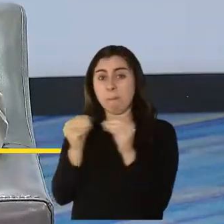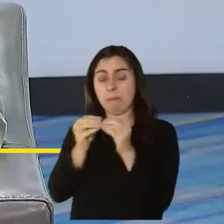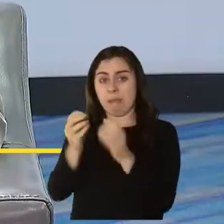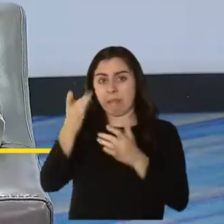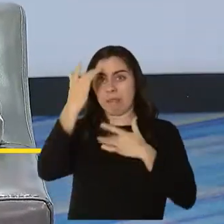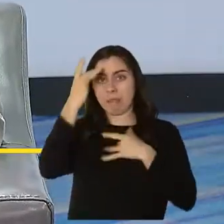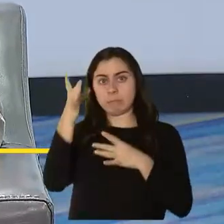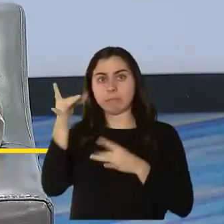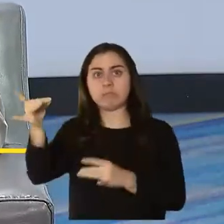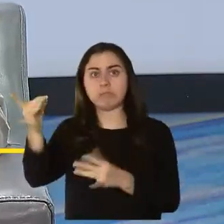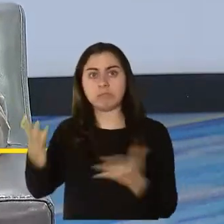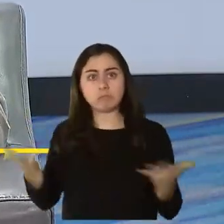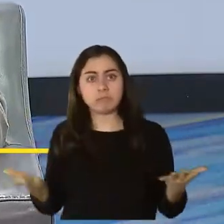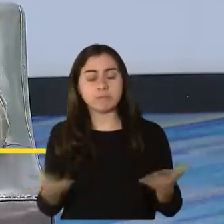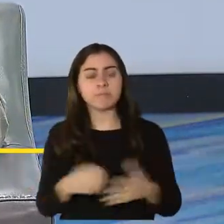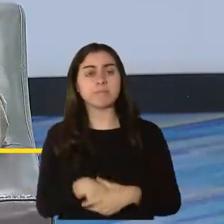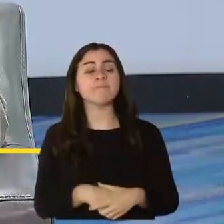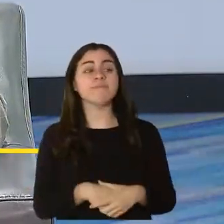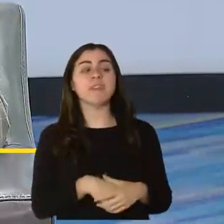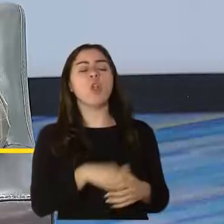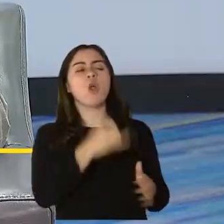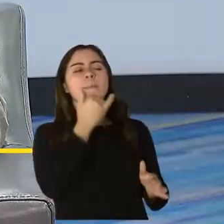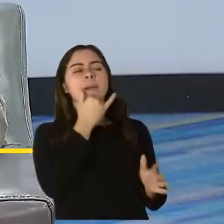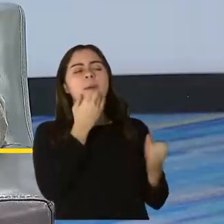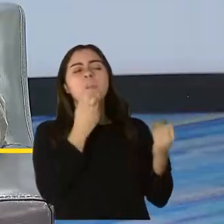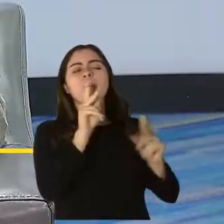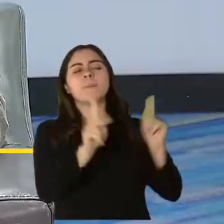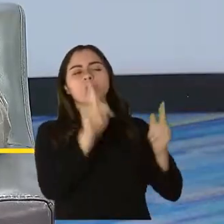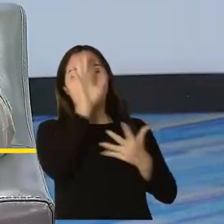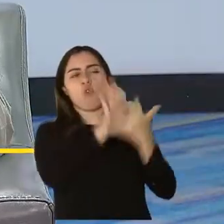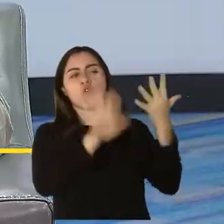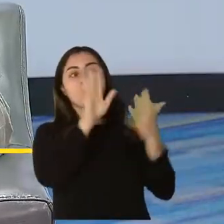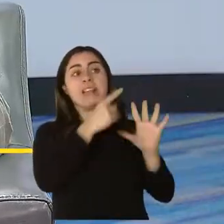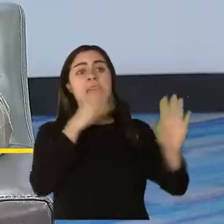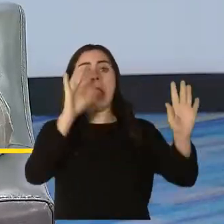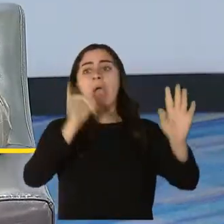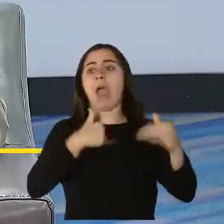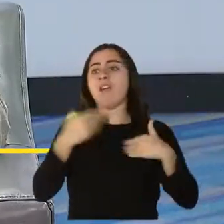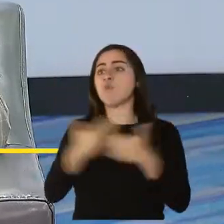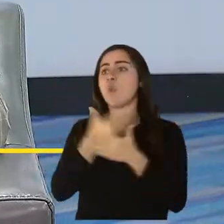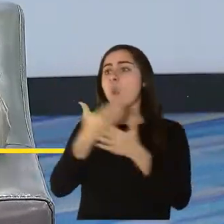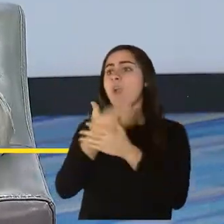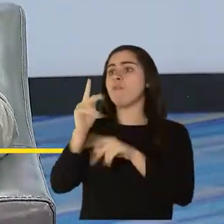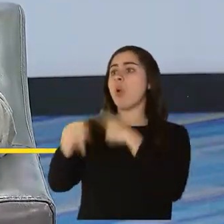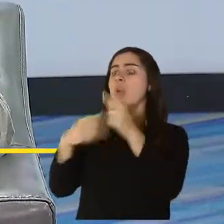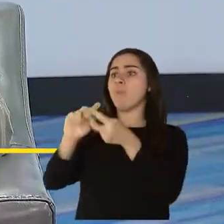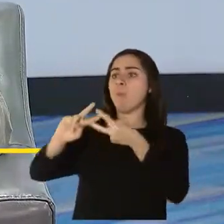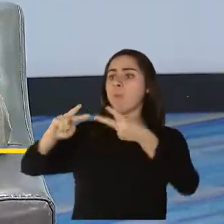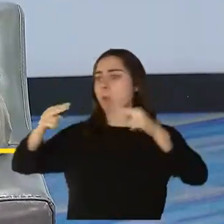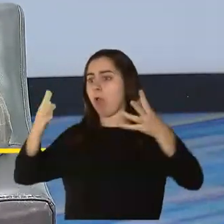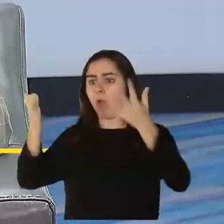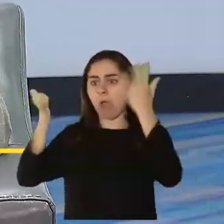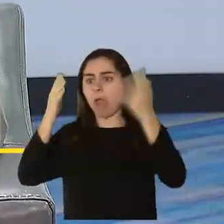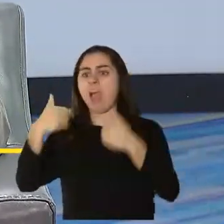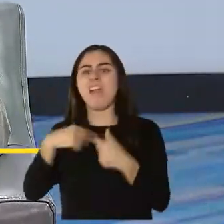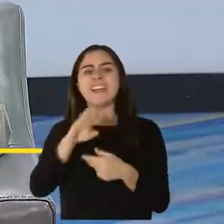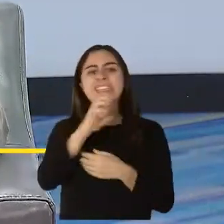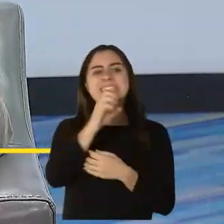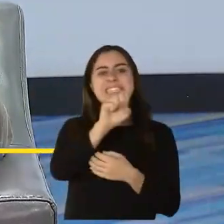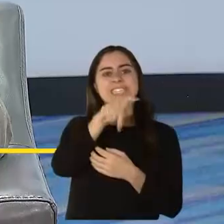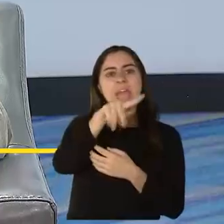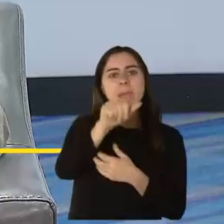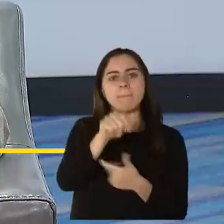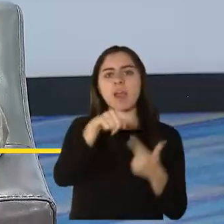aclarar y sentar la tónica, hay mucha confusión. Las personas hablan, no, que hay una cepa, no, que hay mutación, no, que hay variante. Hay